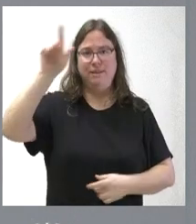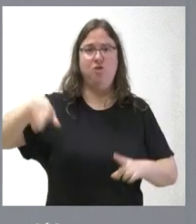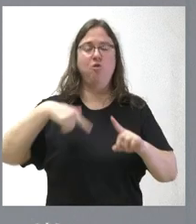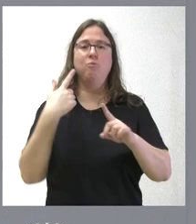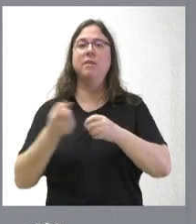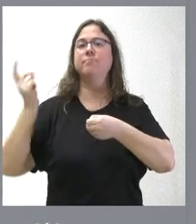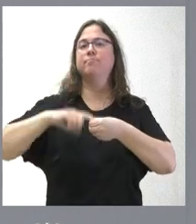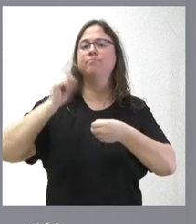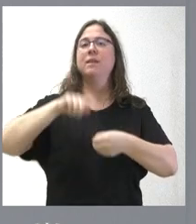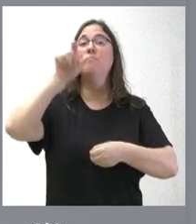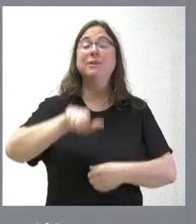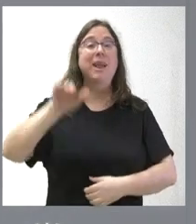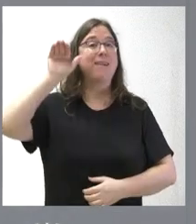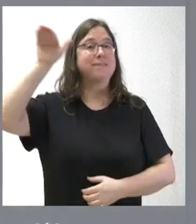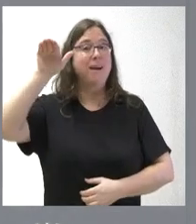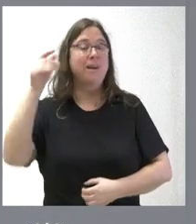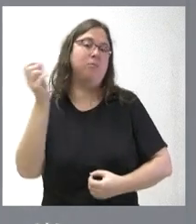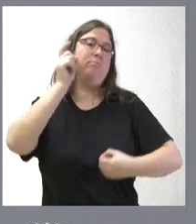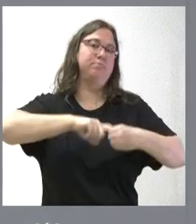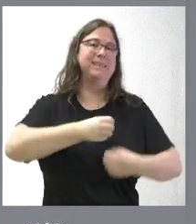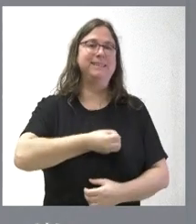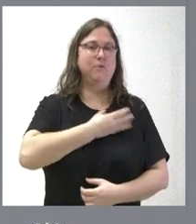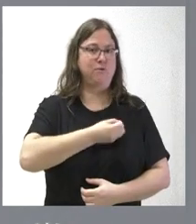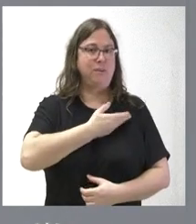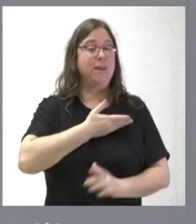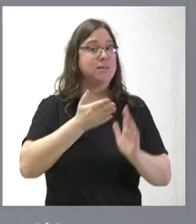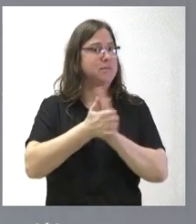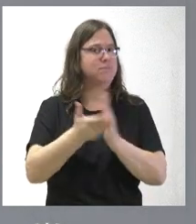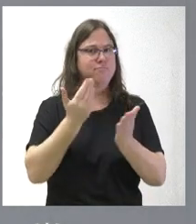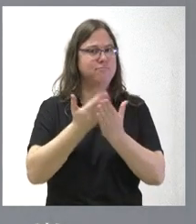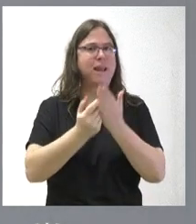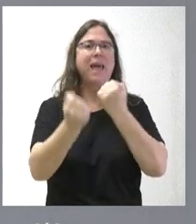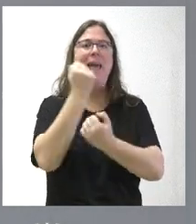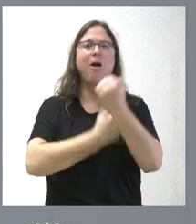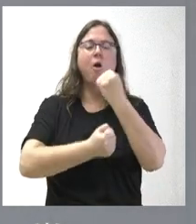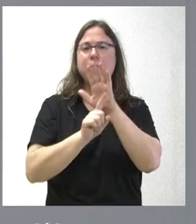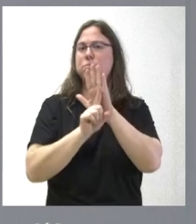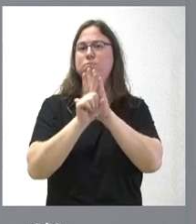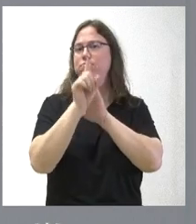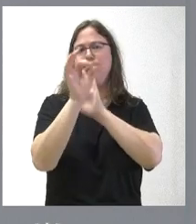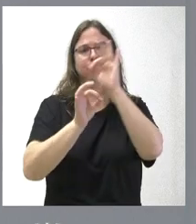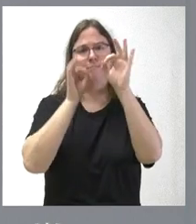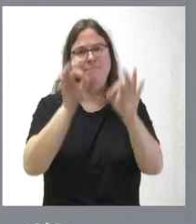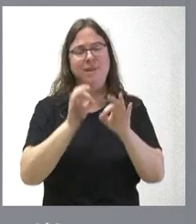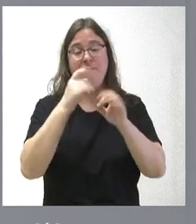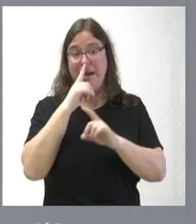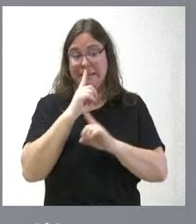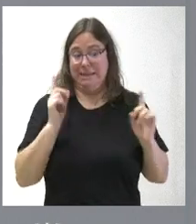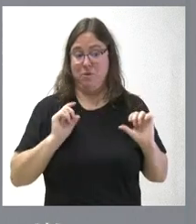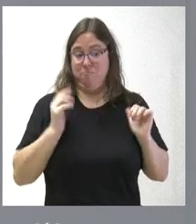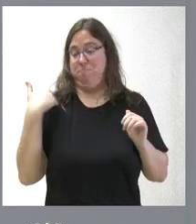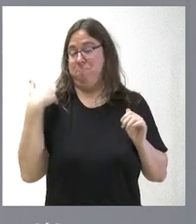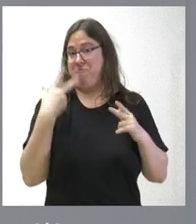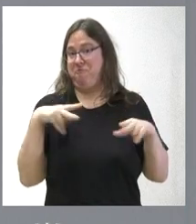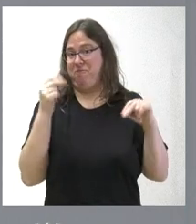extranjeros a la seguridad social. Lo que certifica claramente es la tendencia económica de nuestra comunidad autónoma en este año que recién hemos terminado,